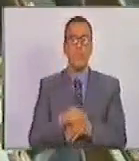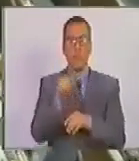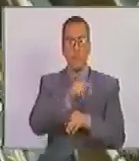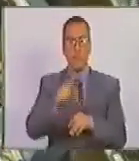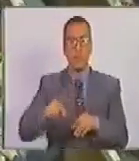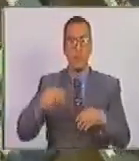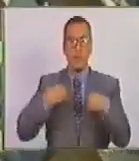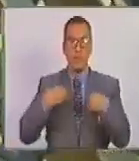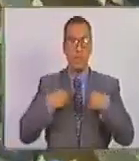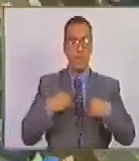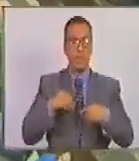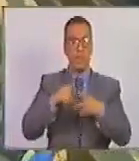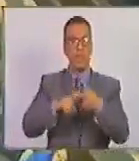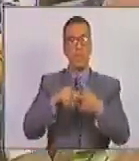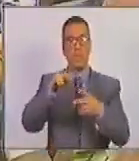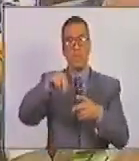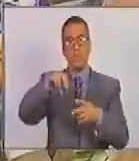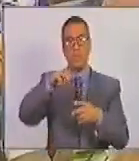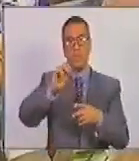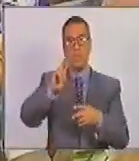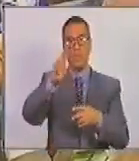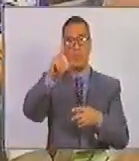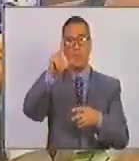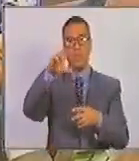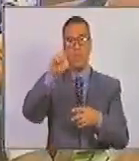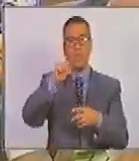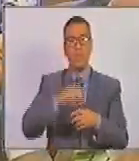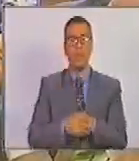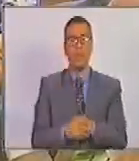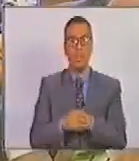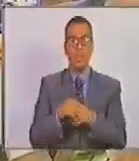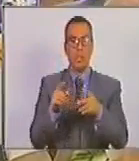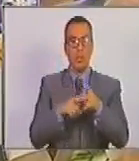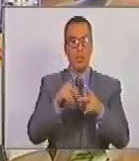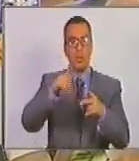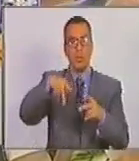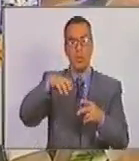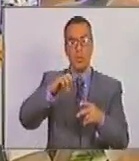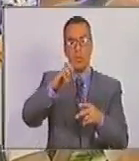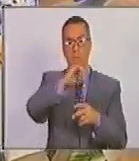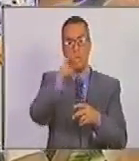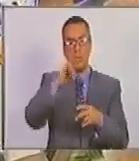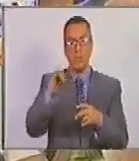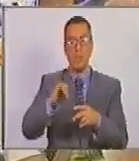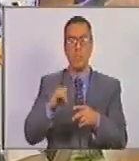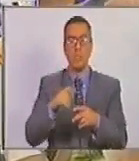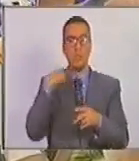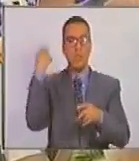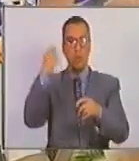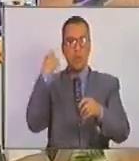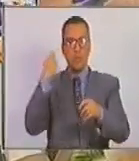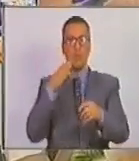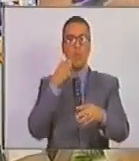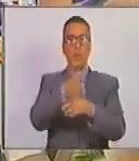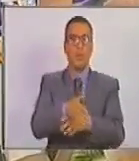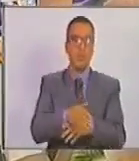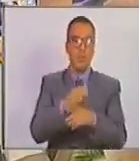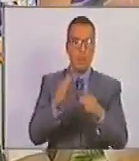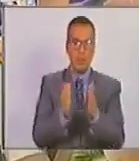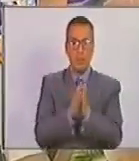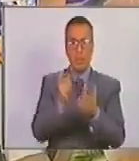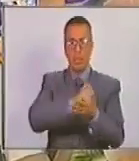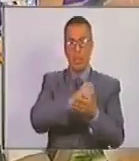gente que vive en Guadualito, en Nula, Huacas de Rivera, del municipio Páez del Estado Apure, para ir a San Fernando a